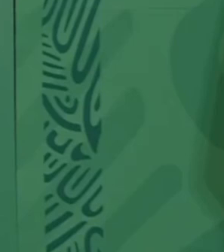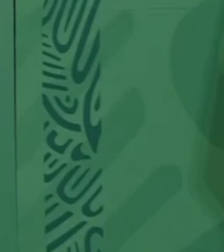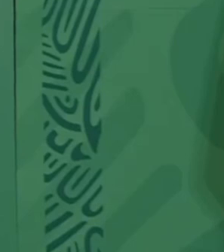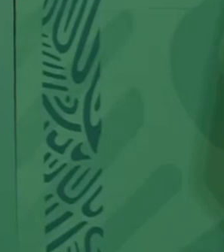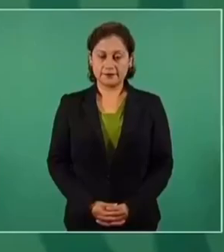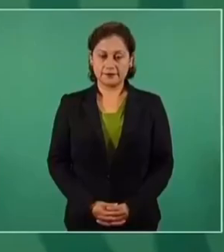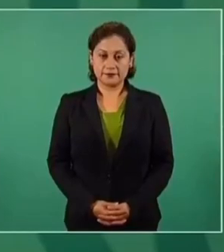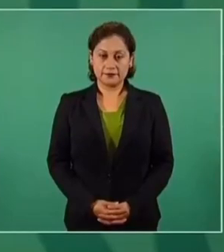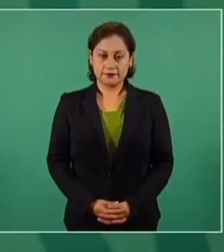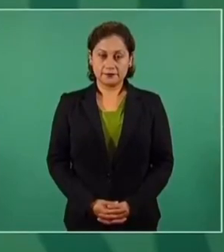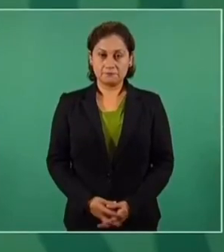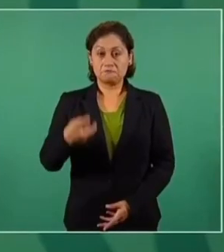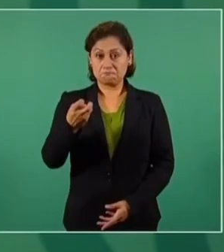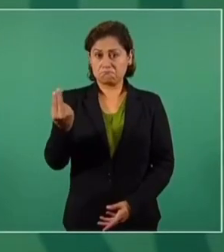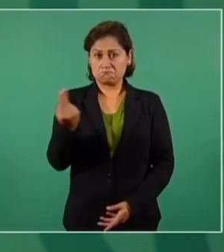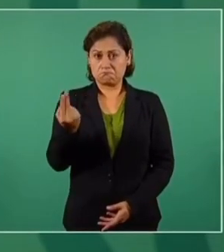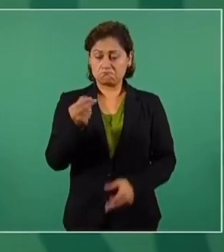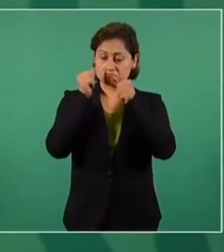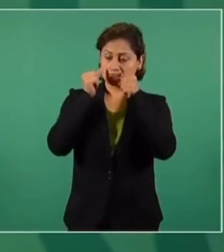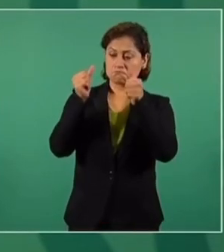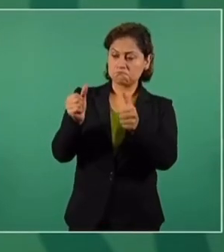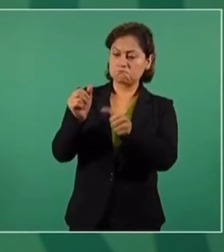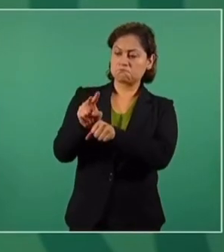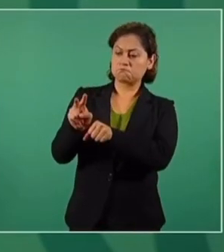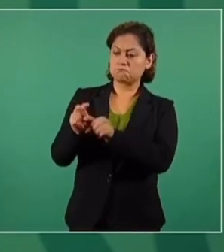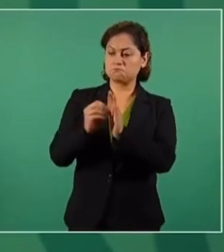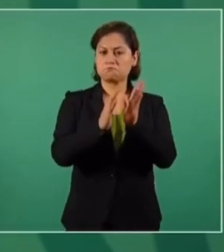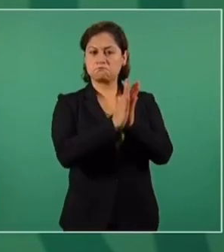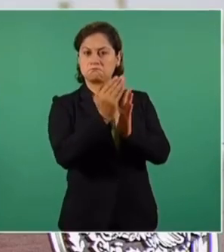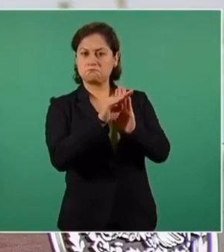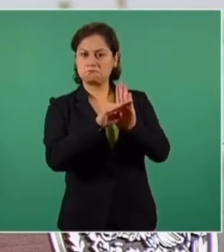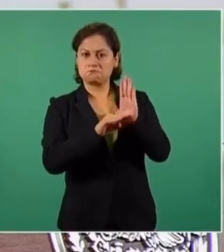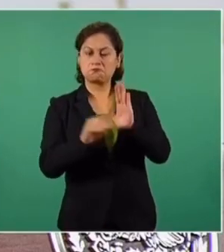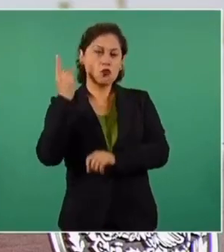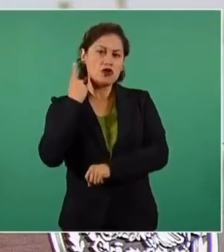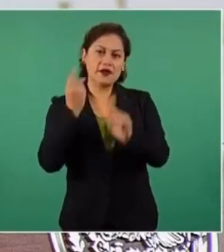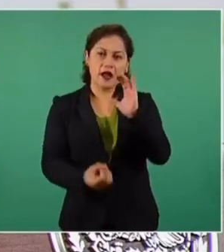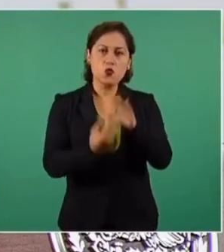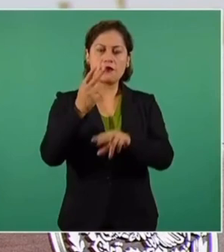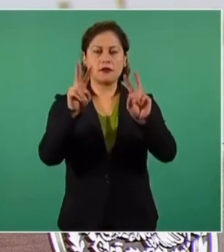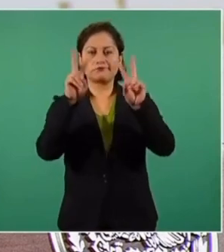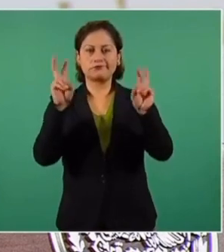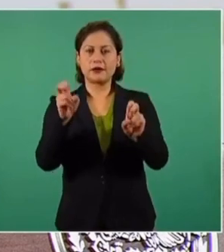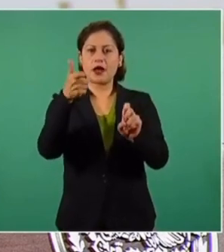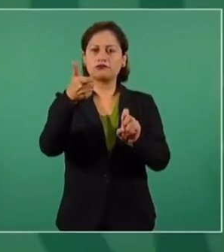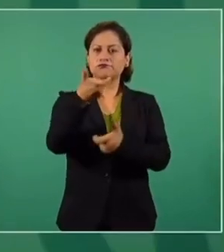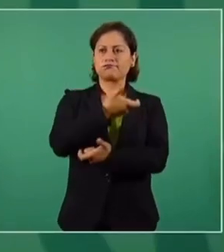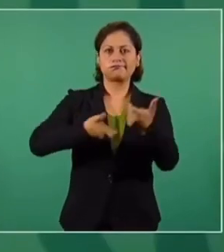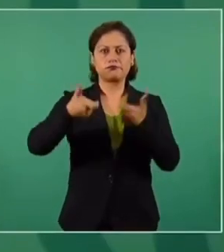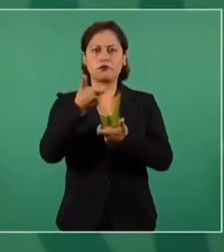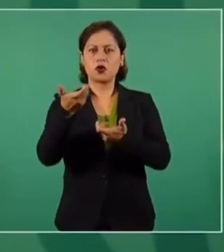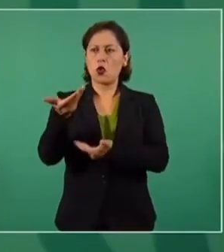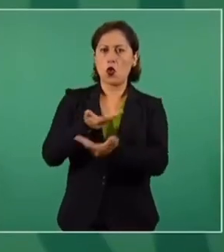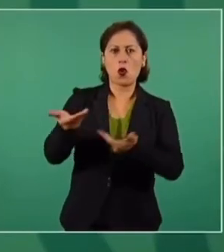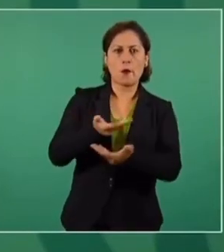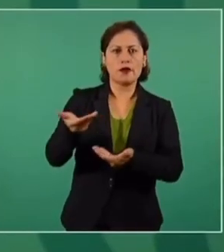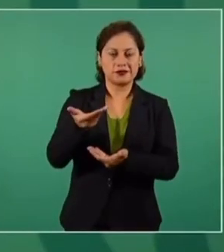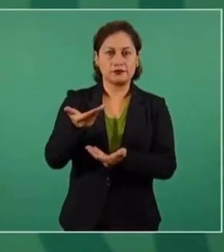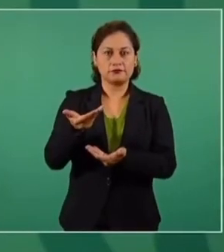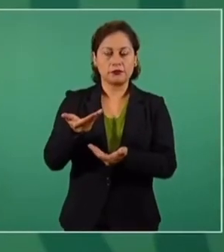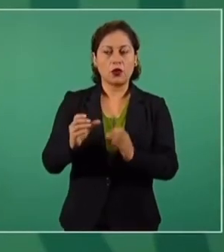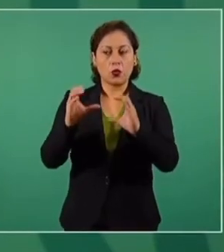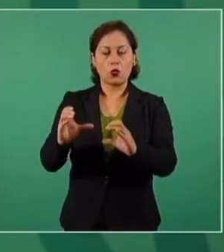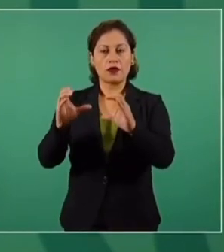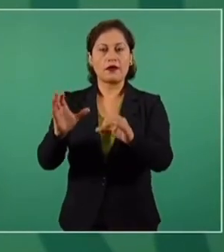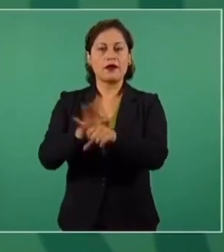política nueva en lo económico, en lo comercial, también para que no haya desbalances, porque está creciendo muchísimo